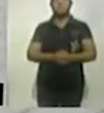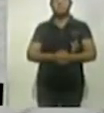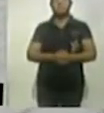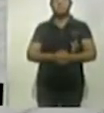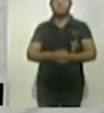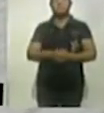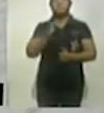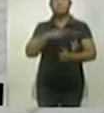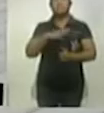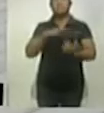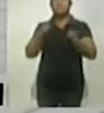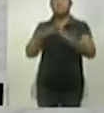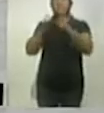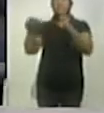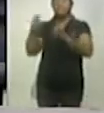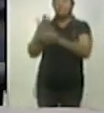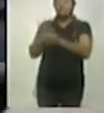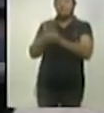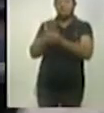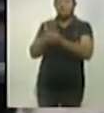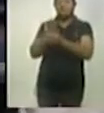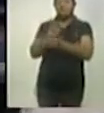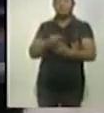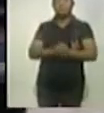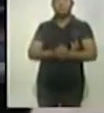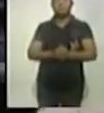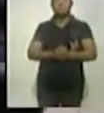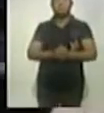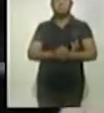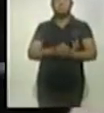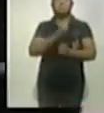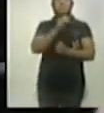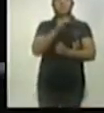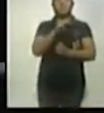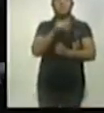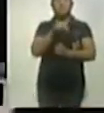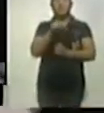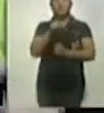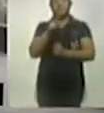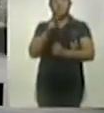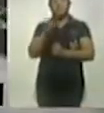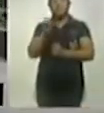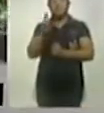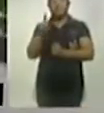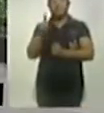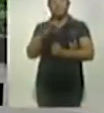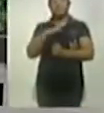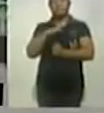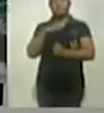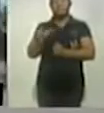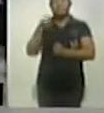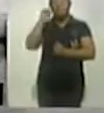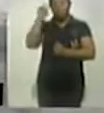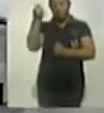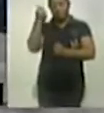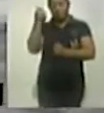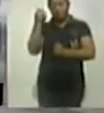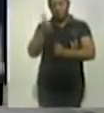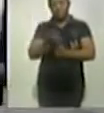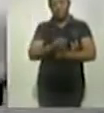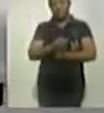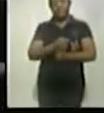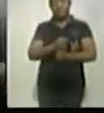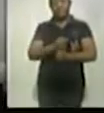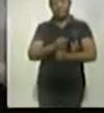emergencia por parte de la Coordinación Nacional de Producción Civil, el Crenapres, todos los instrumentos y la tecnología, nos llega